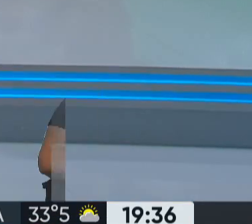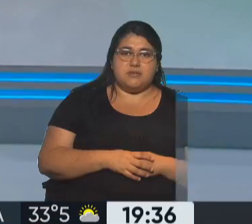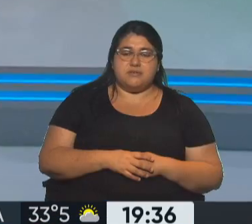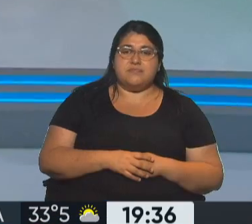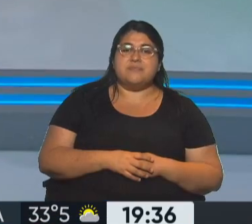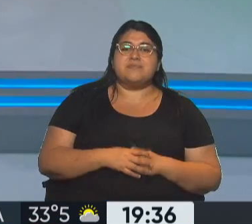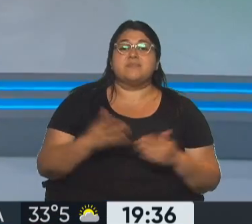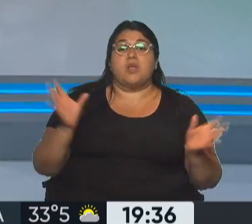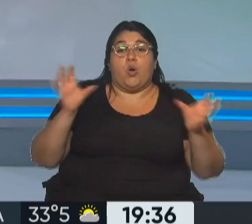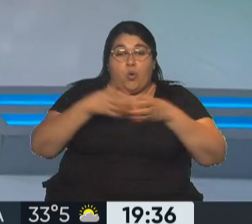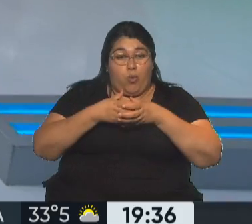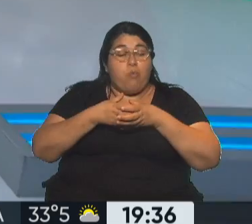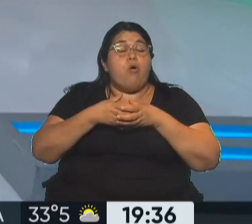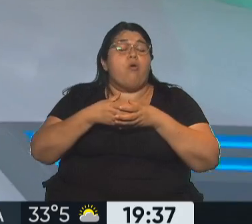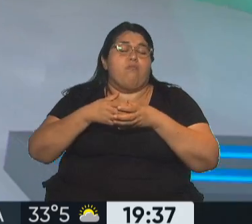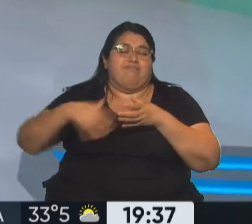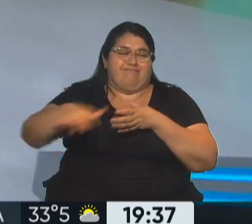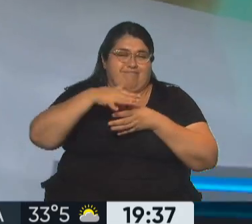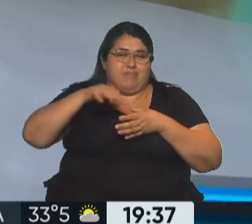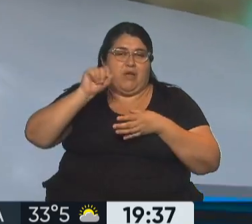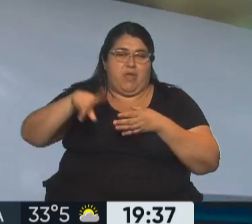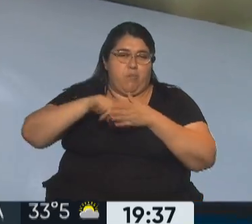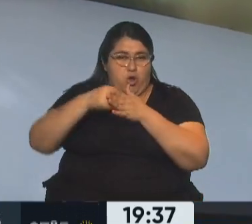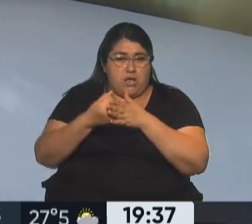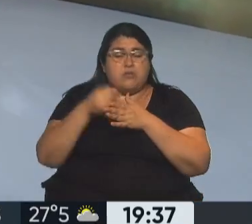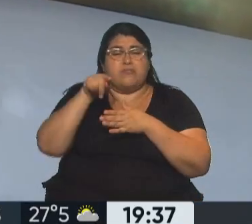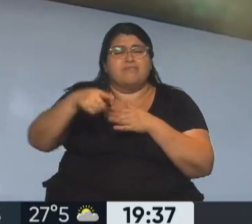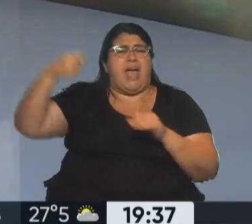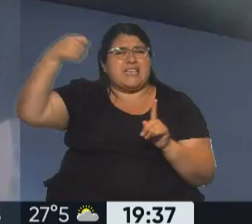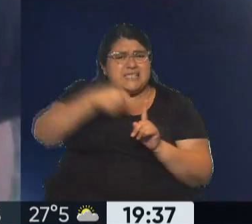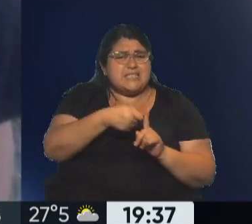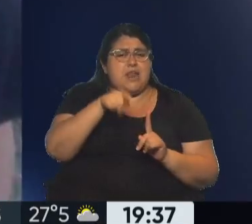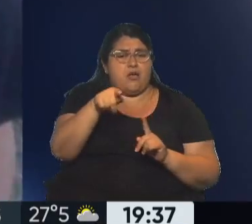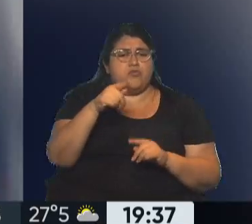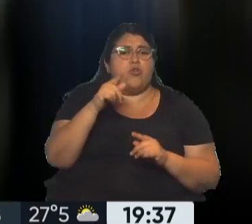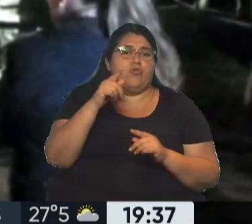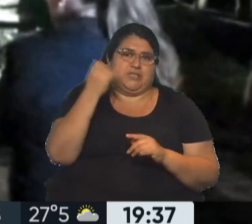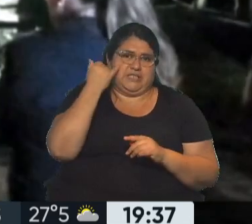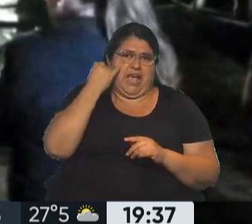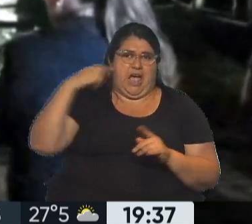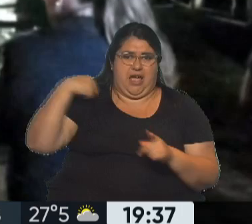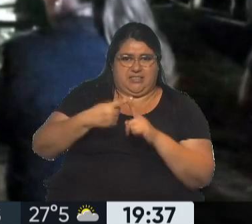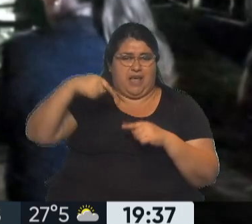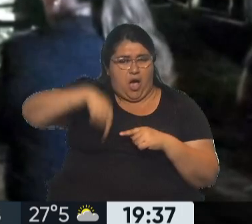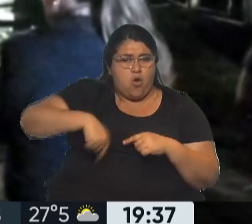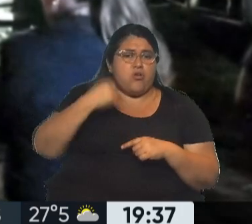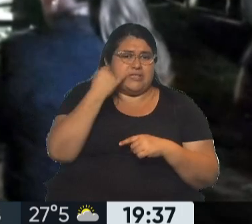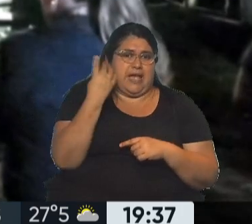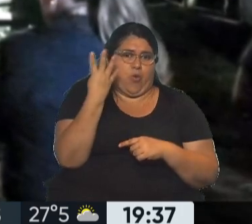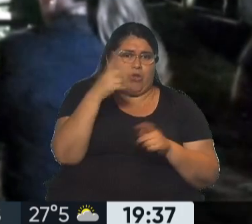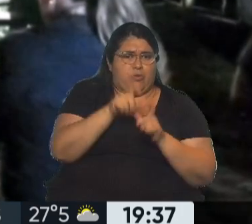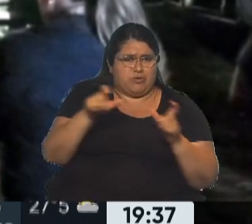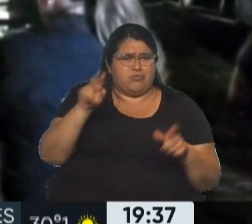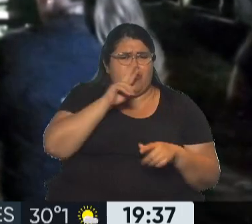El partido bonaerense de Moreno y todo el país conmovido por este femicidio, el número 4 al menos según el observatorio, ahora que